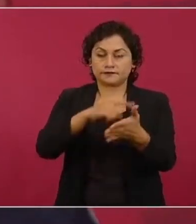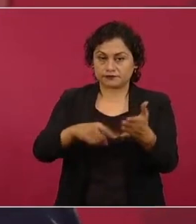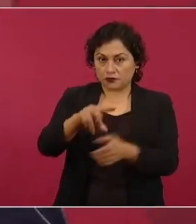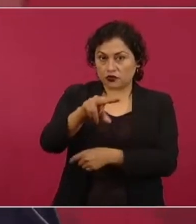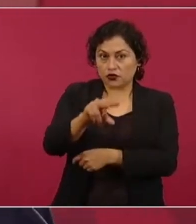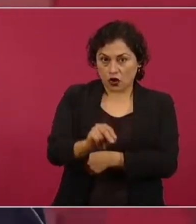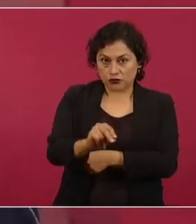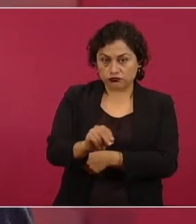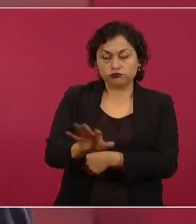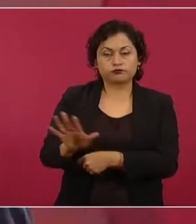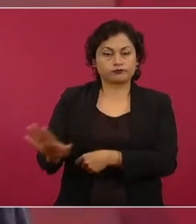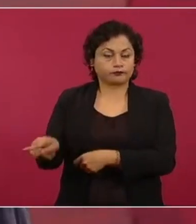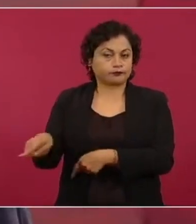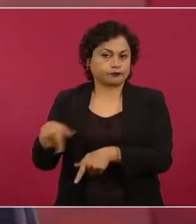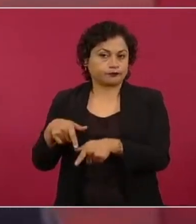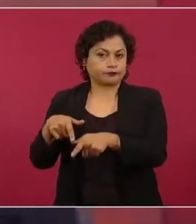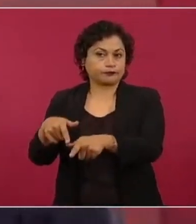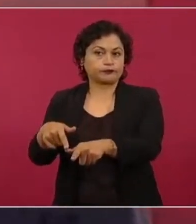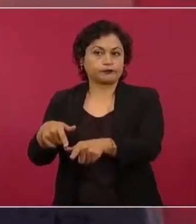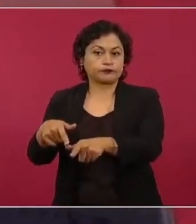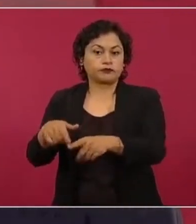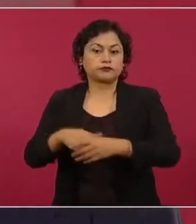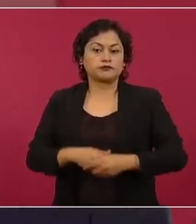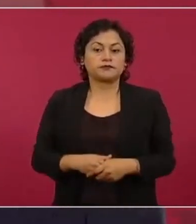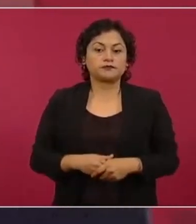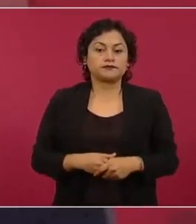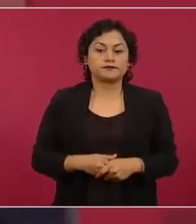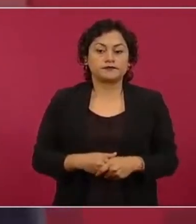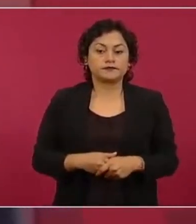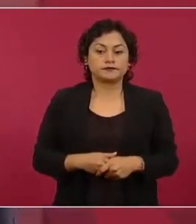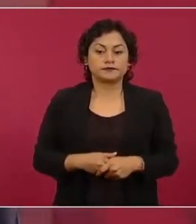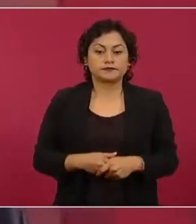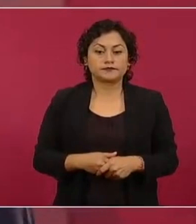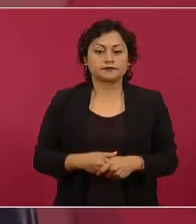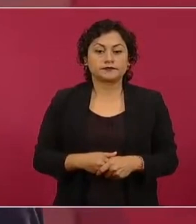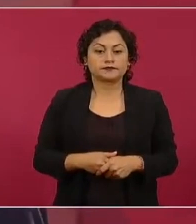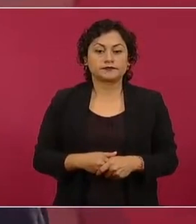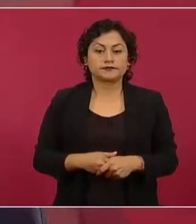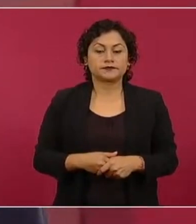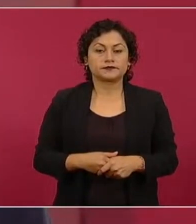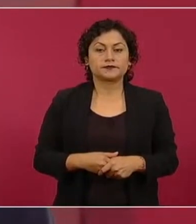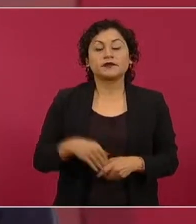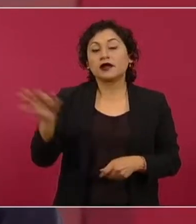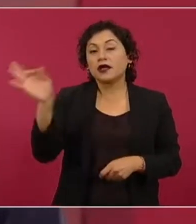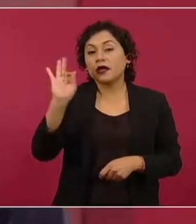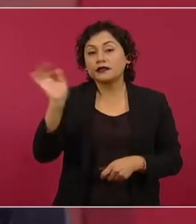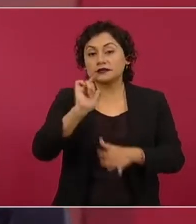se anulaban las leyes,